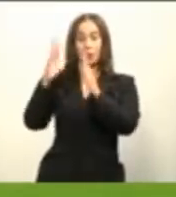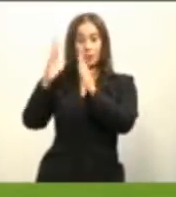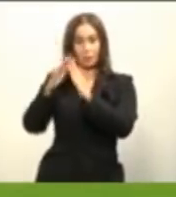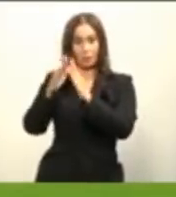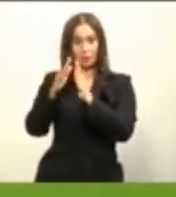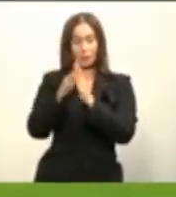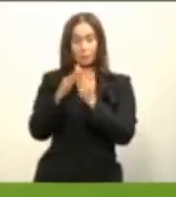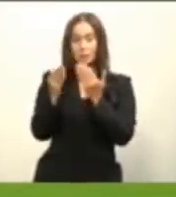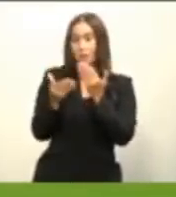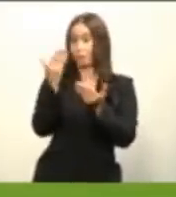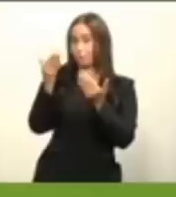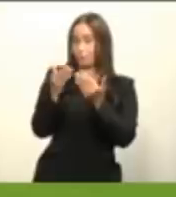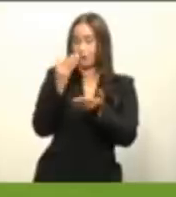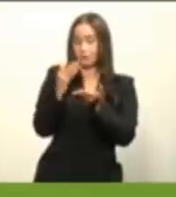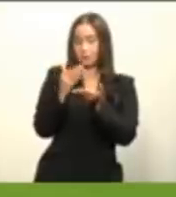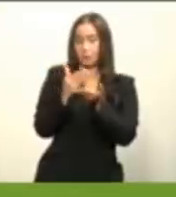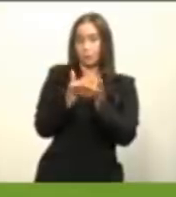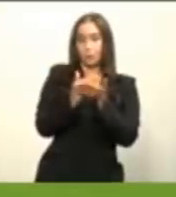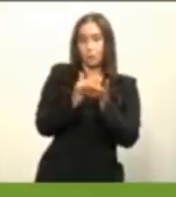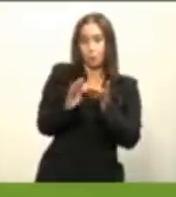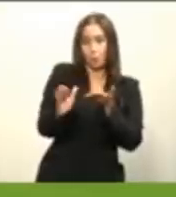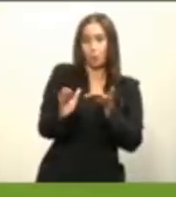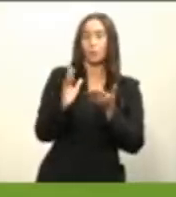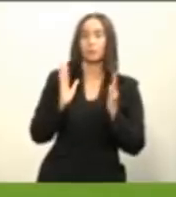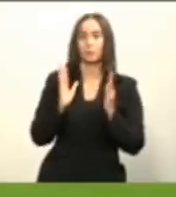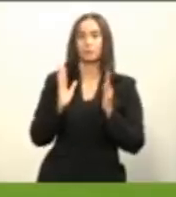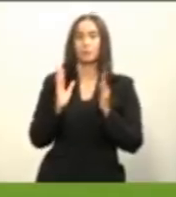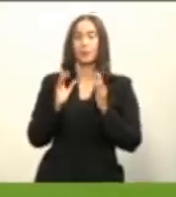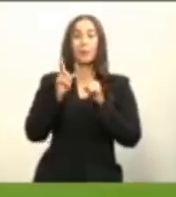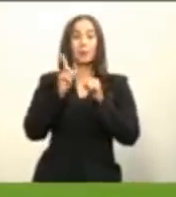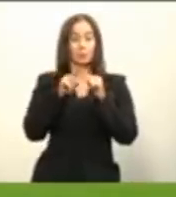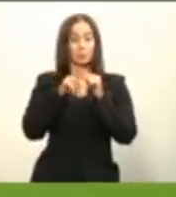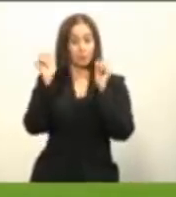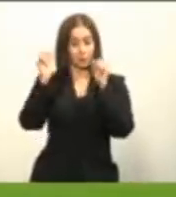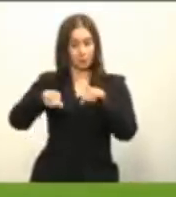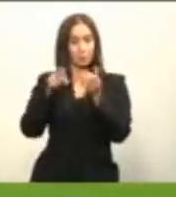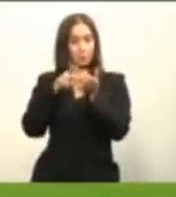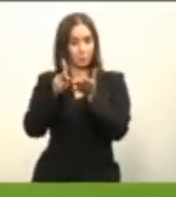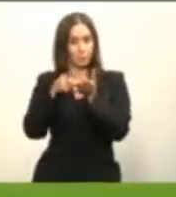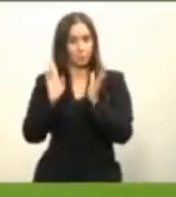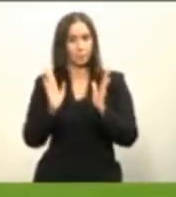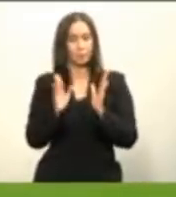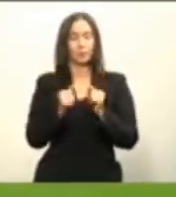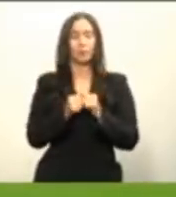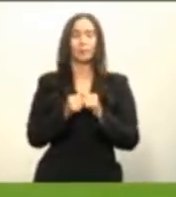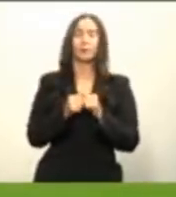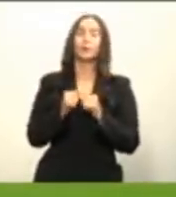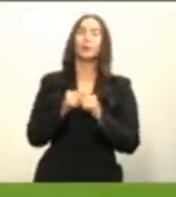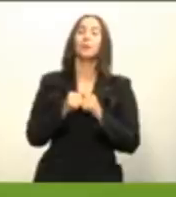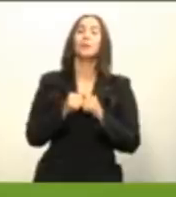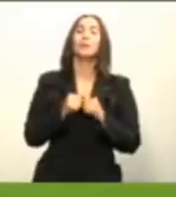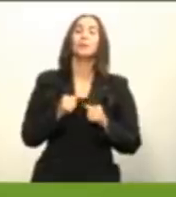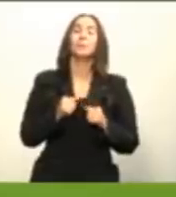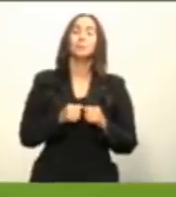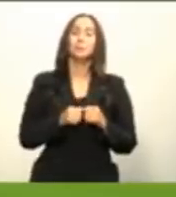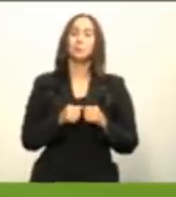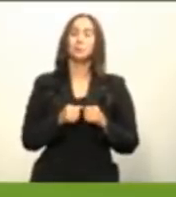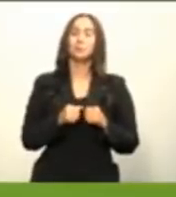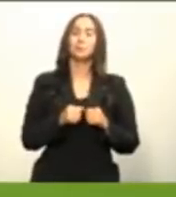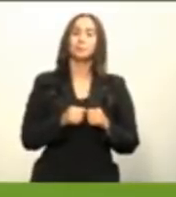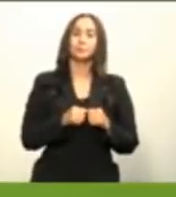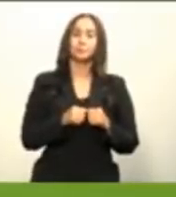mil pesos de hasta 800 mil pesos con subsidios primero logrando la accesibilidad bancaria subsidio de